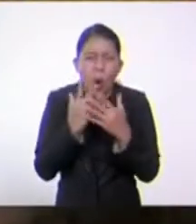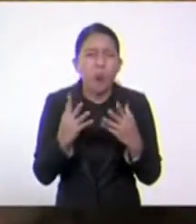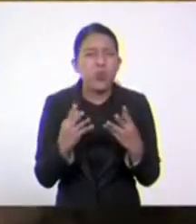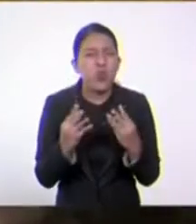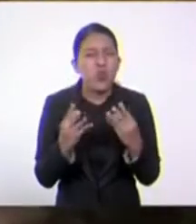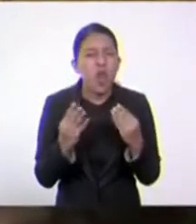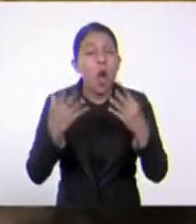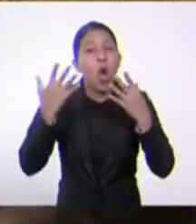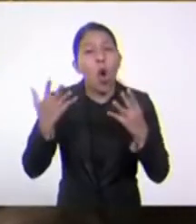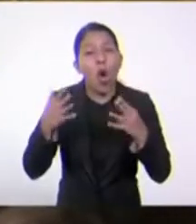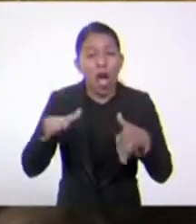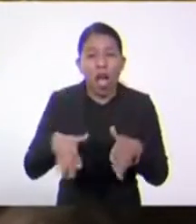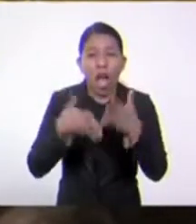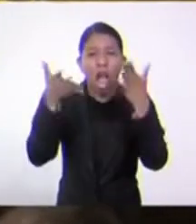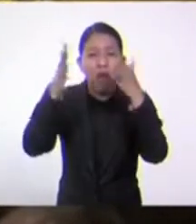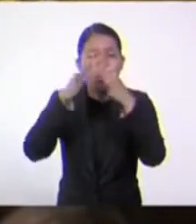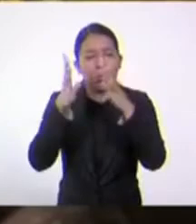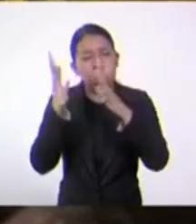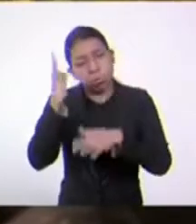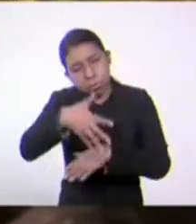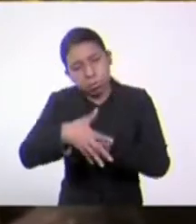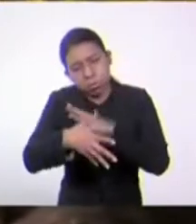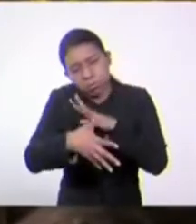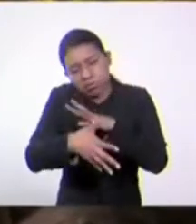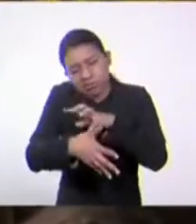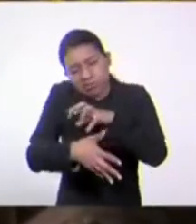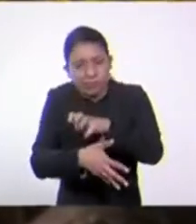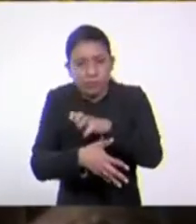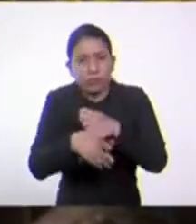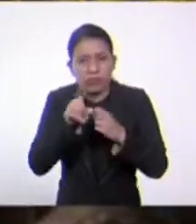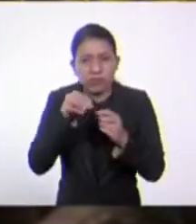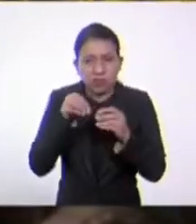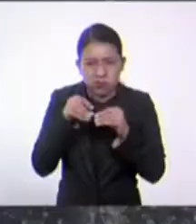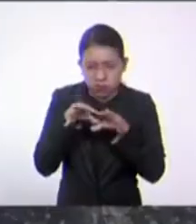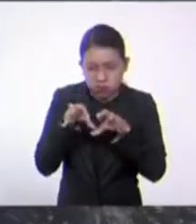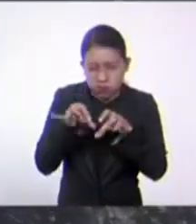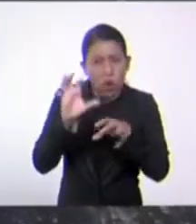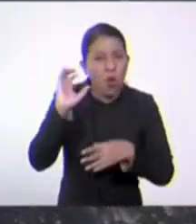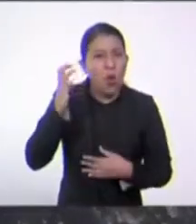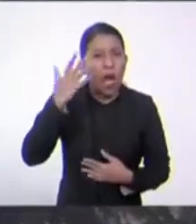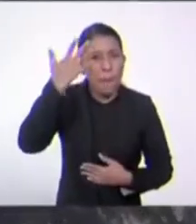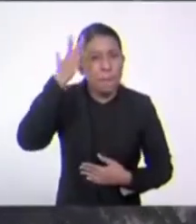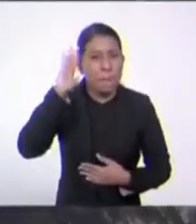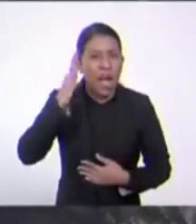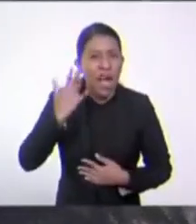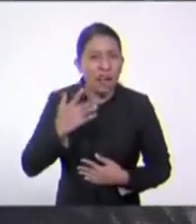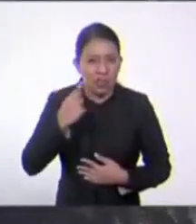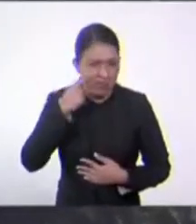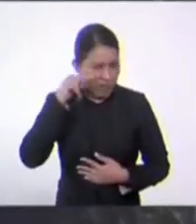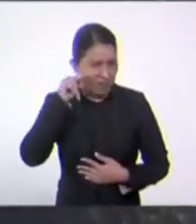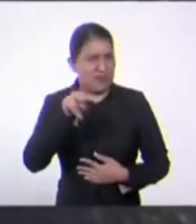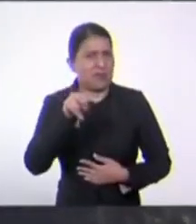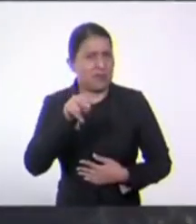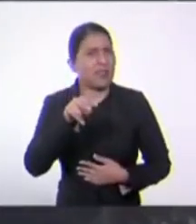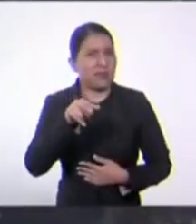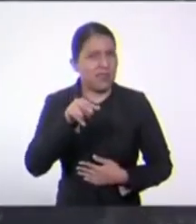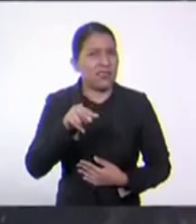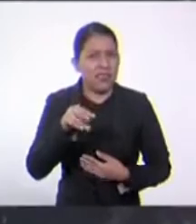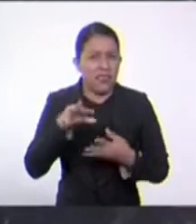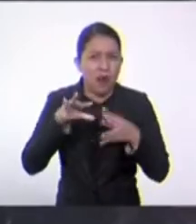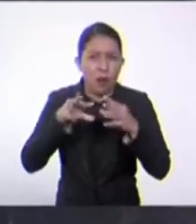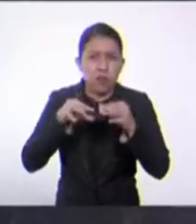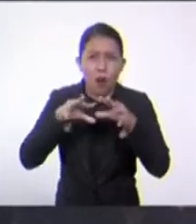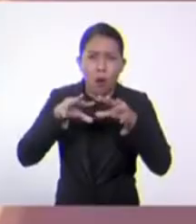descomposición. Este interesante hongo de color amarillo, visible a simple vista, se